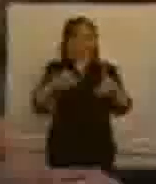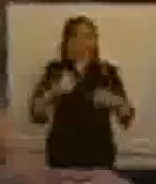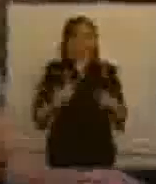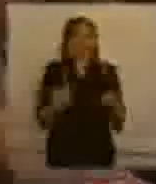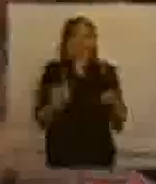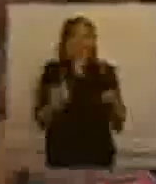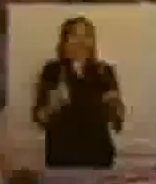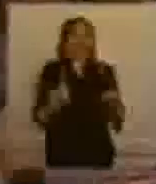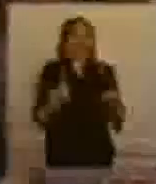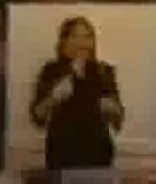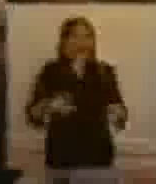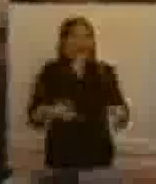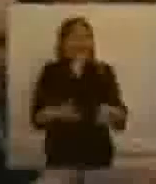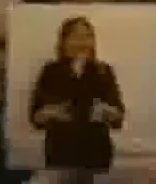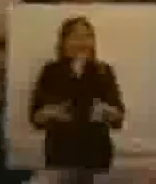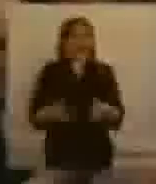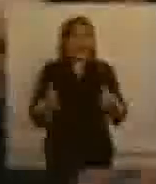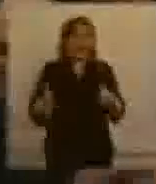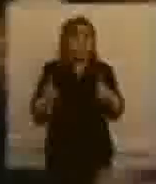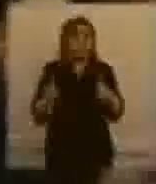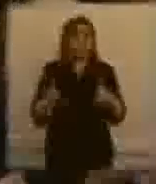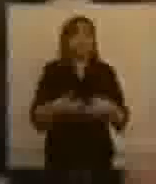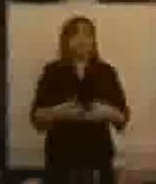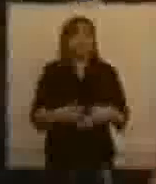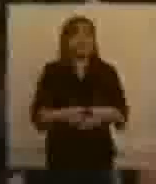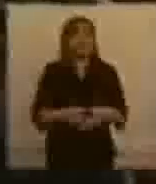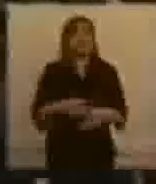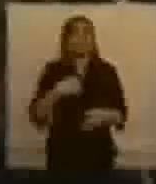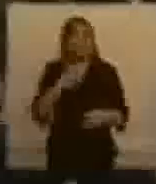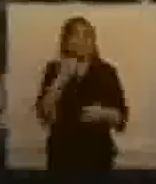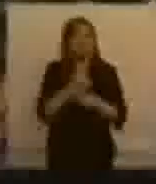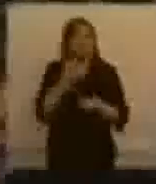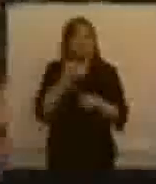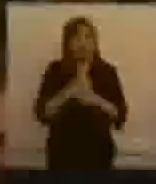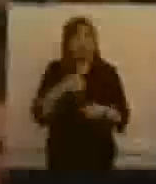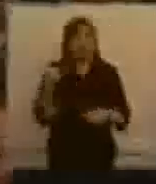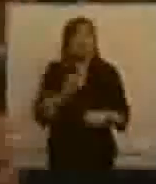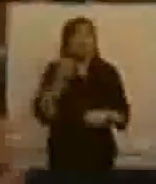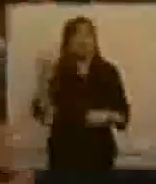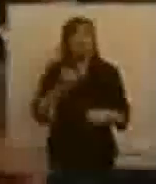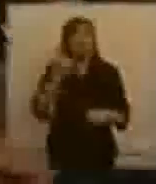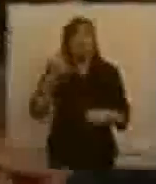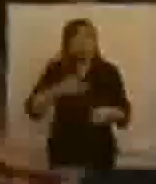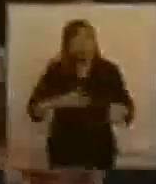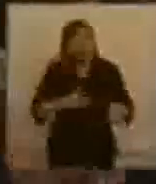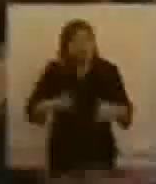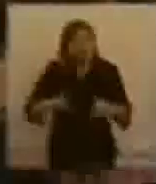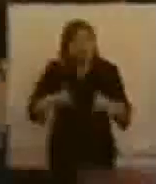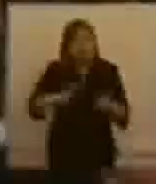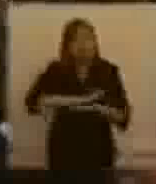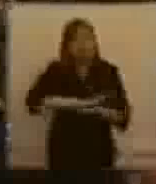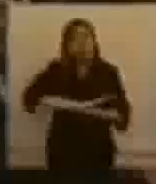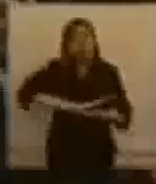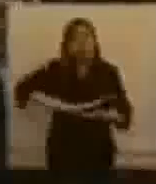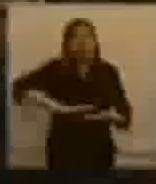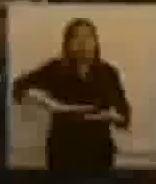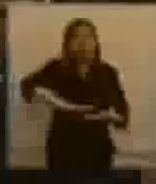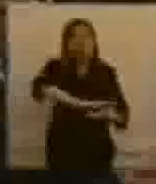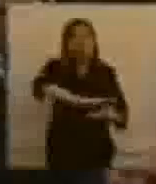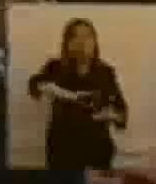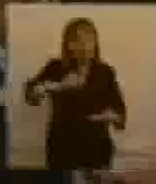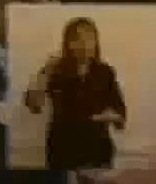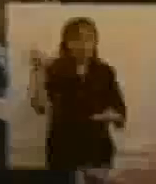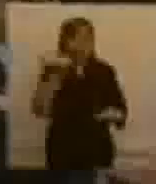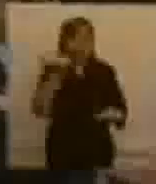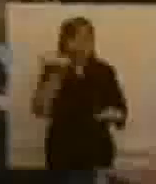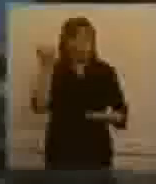es una obra de infraestructura muy